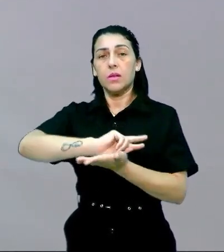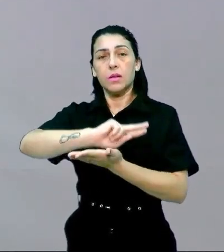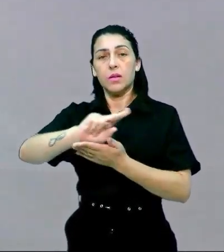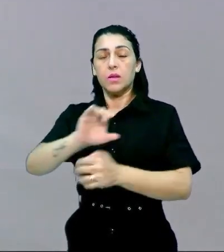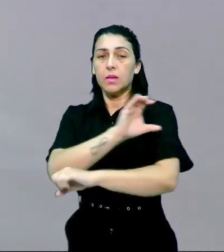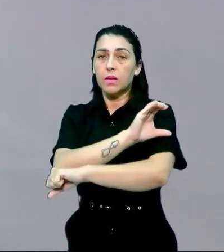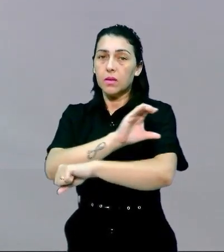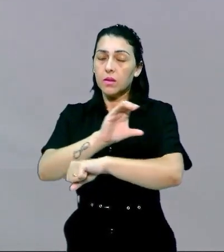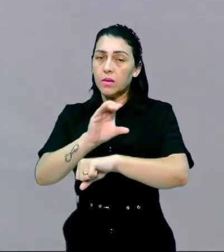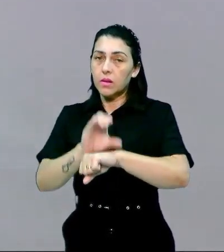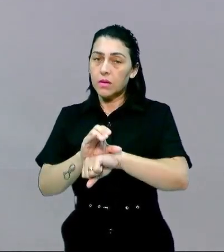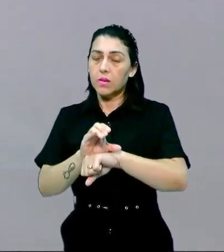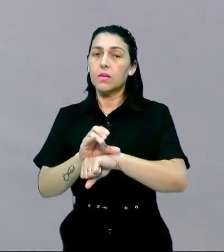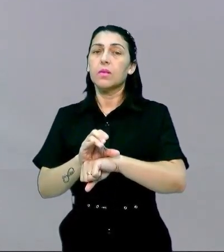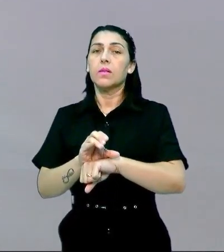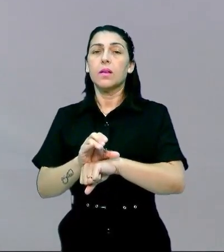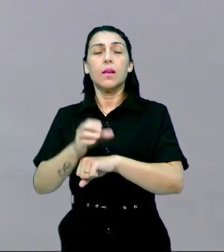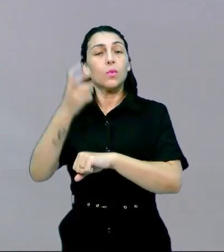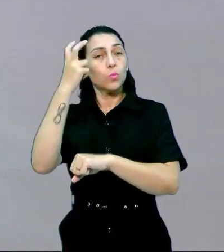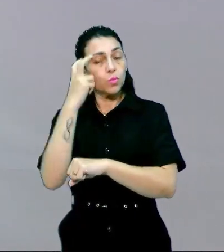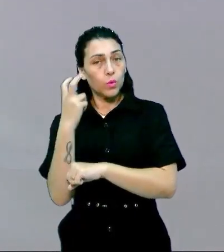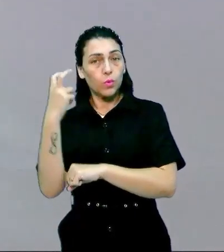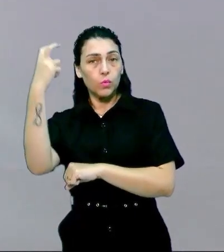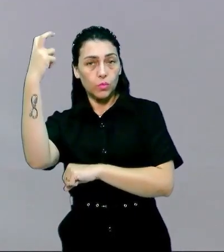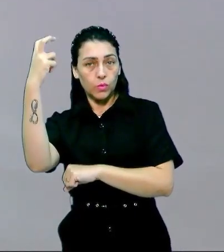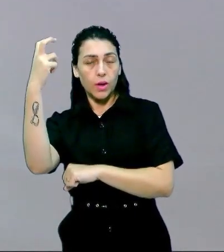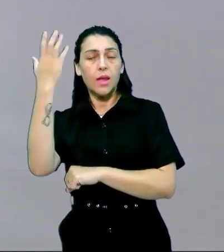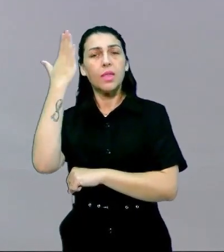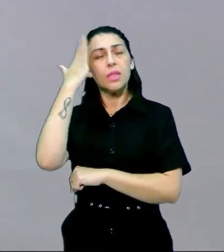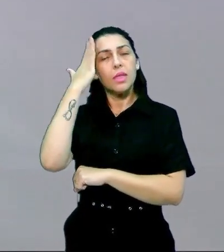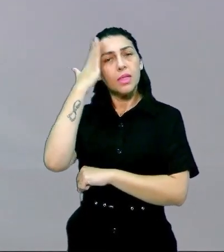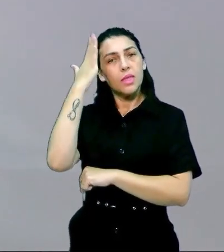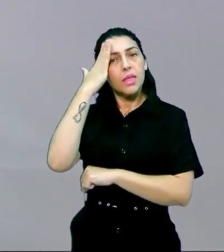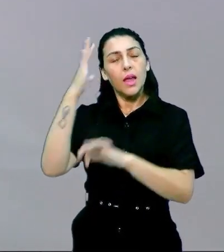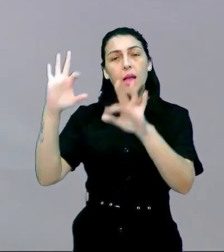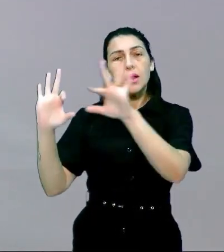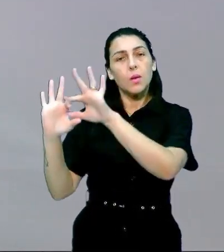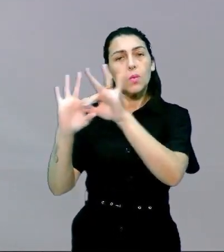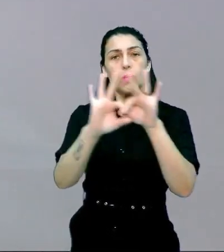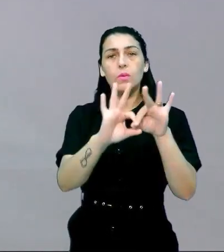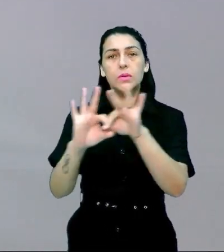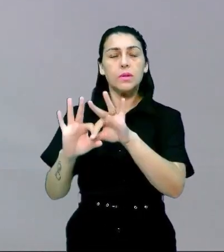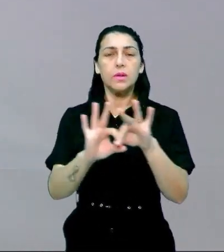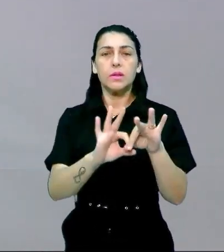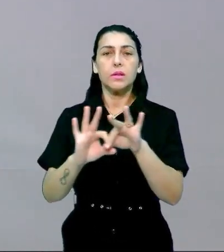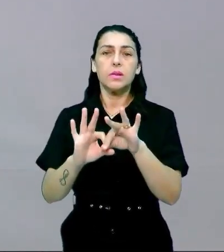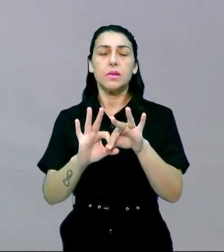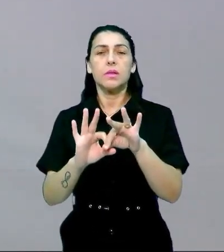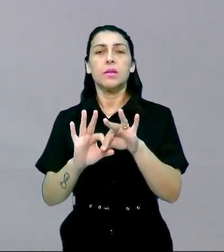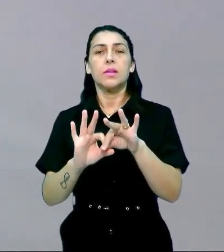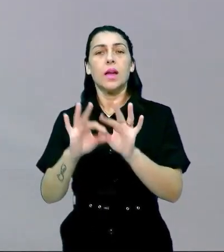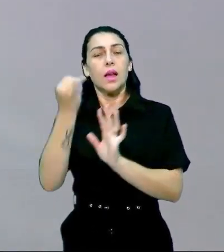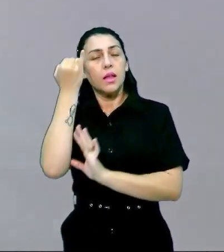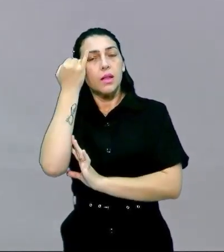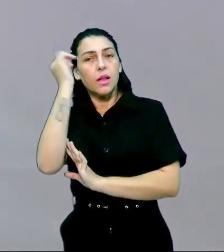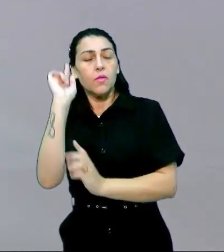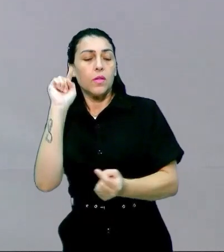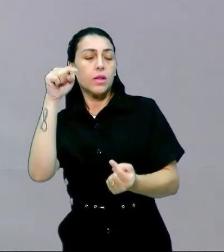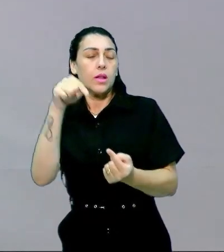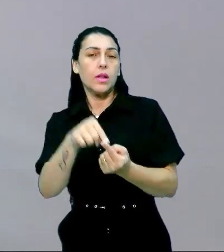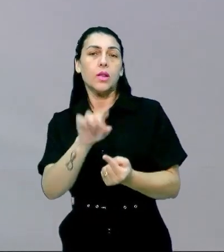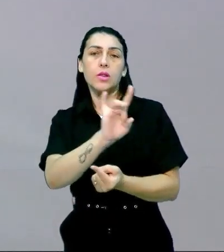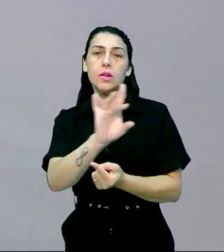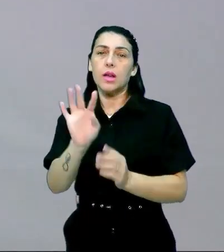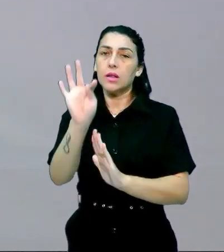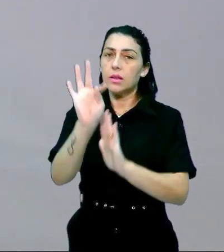a su cultura entenda o contexto todo y a idea y finalidad de cada